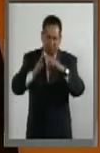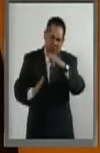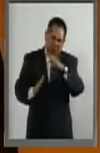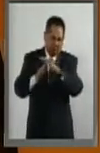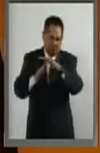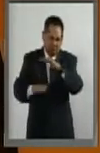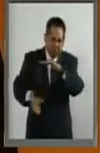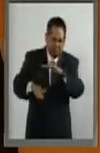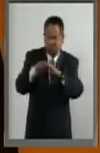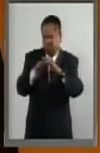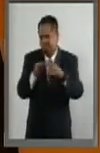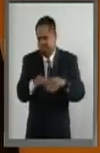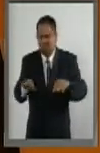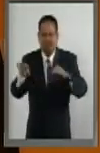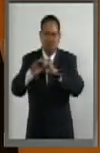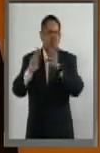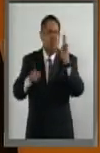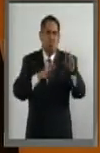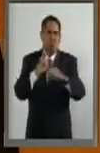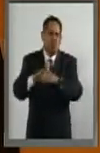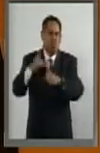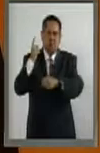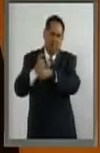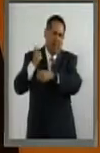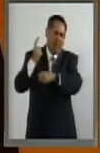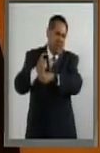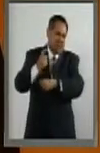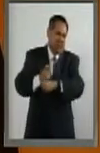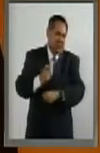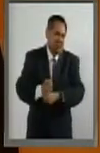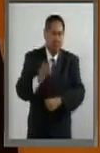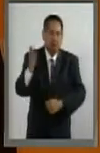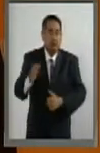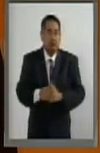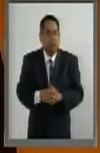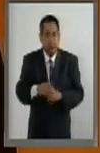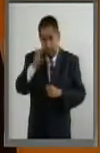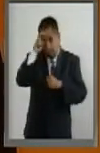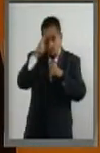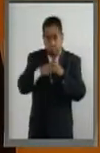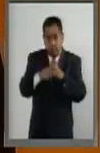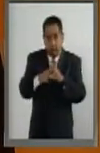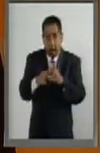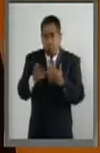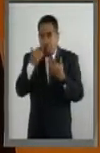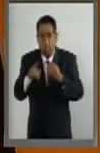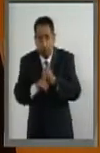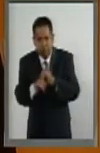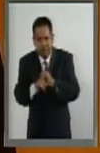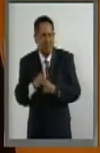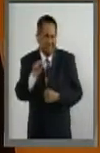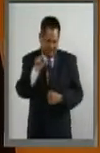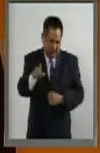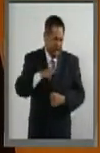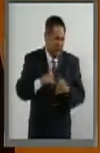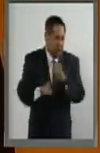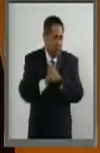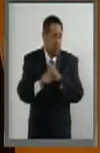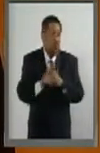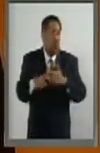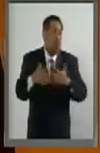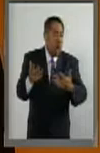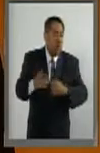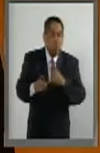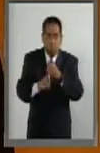rankings en todo el planeta. Por supuesto, Europa no está exenta de problemas y los principales asuntos que se